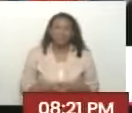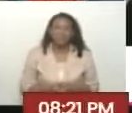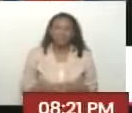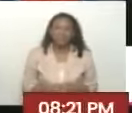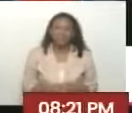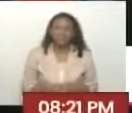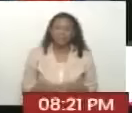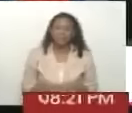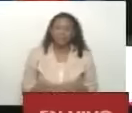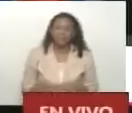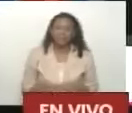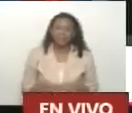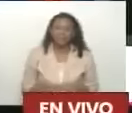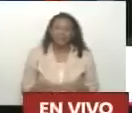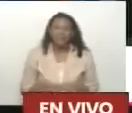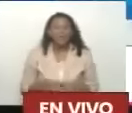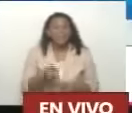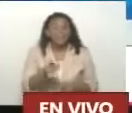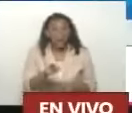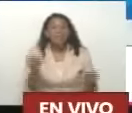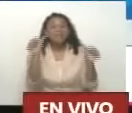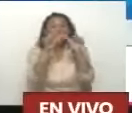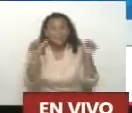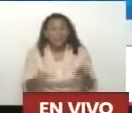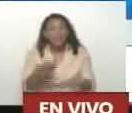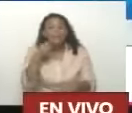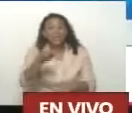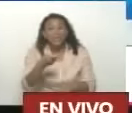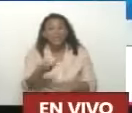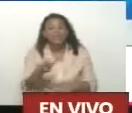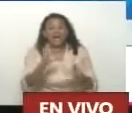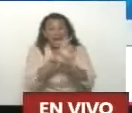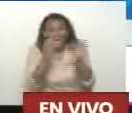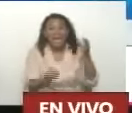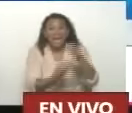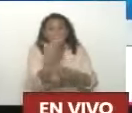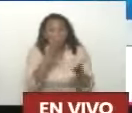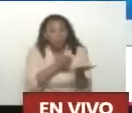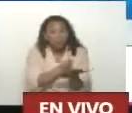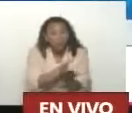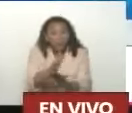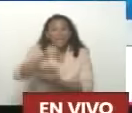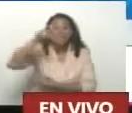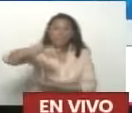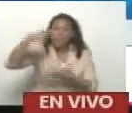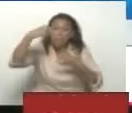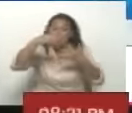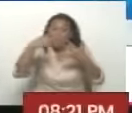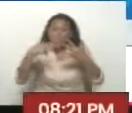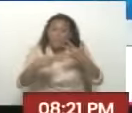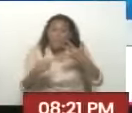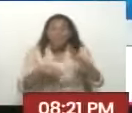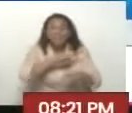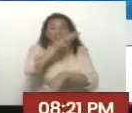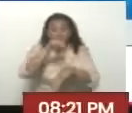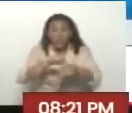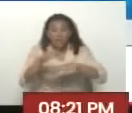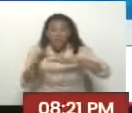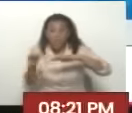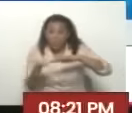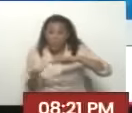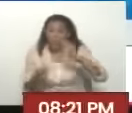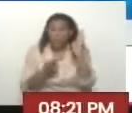Para ello El sistema político Debe instrumentalizar Los canales necesarios Tanto a nivel local